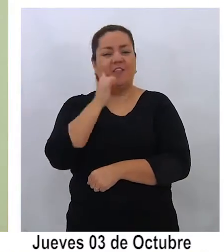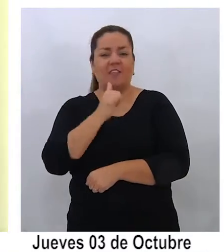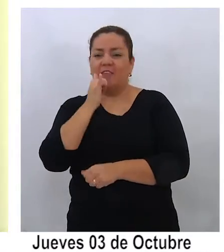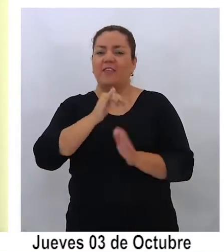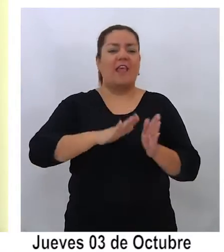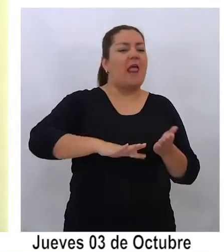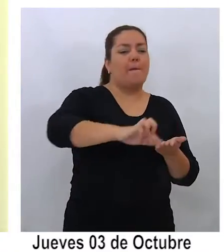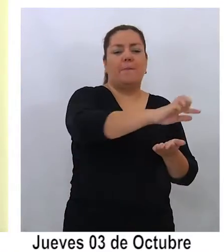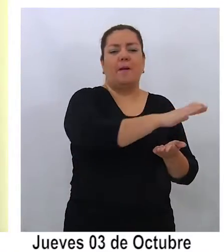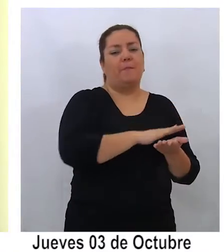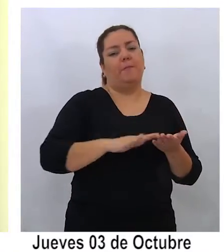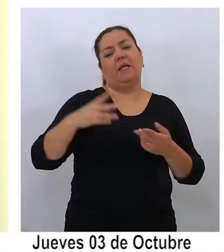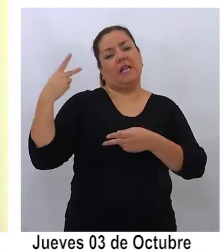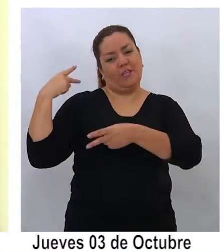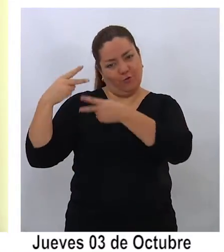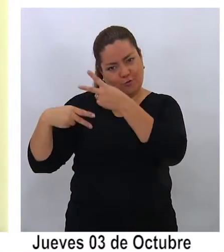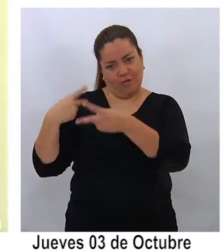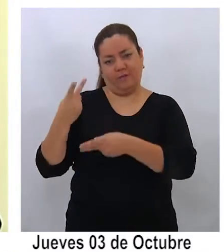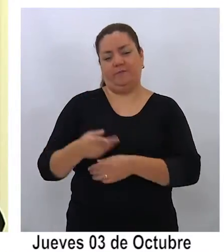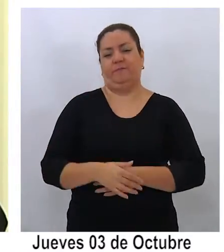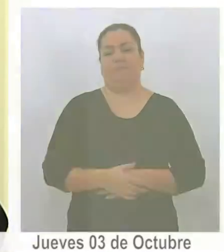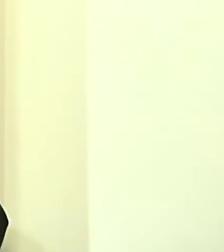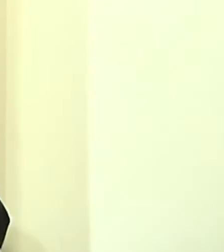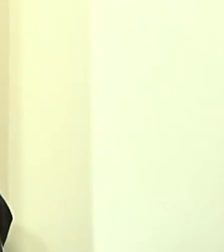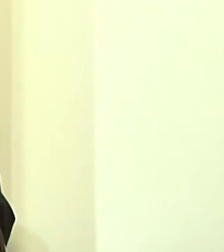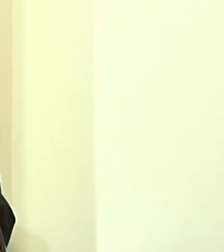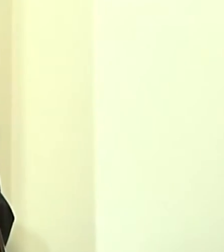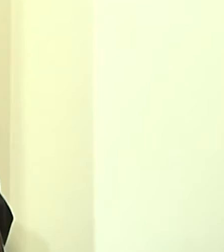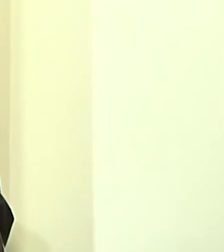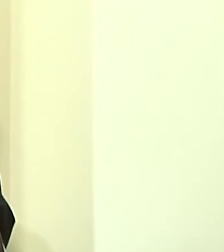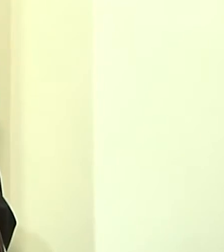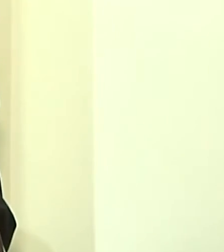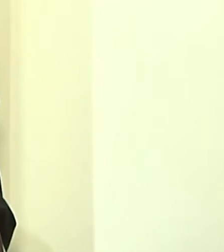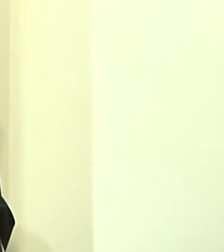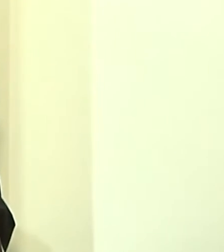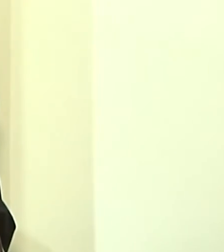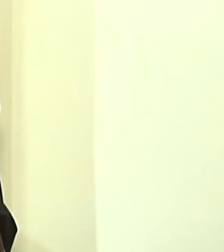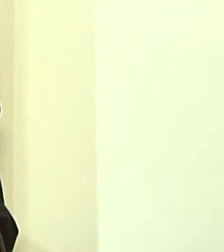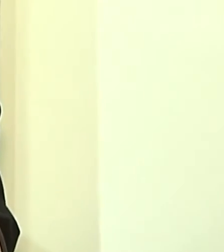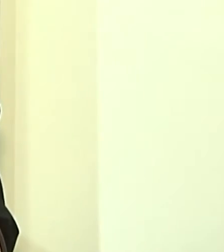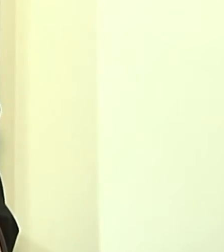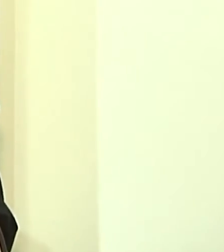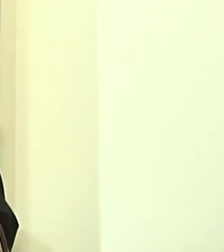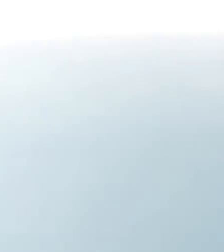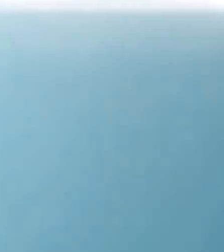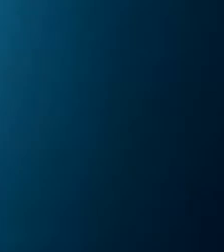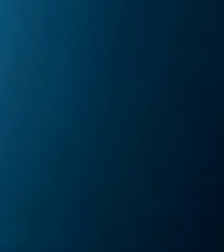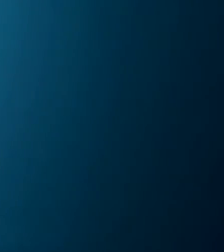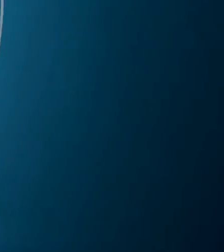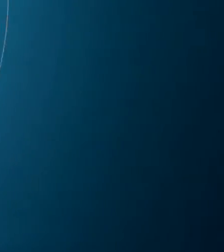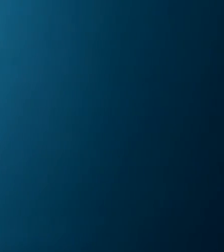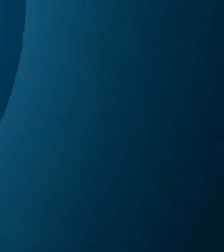historia. Un uso de serpiente, pero aquí nos quedamos para siempre.